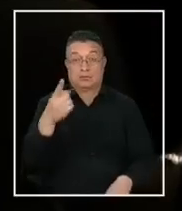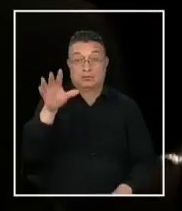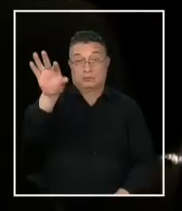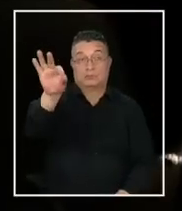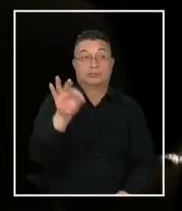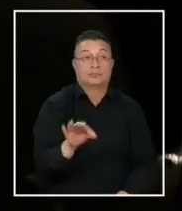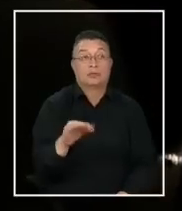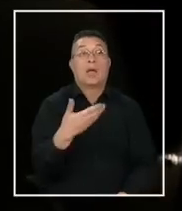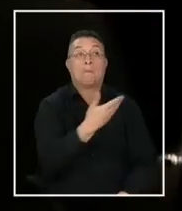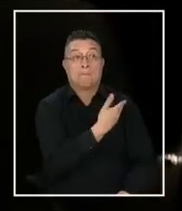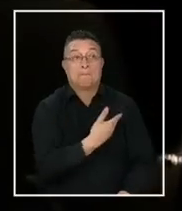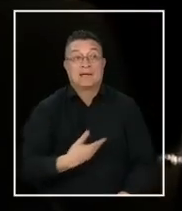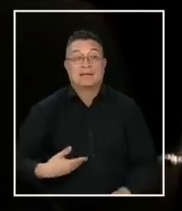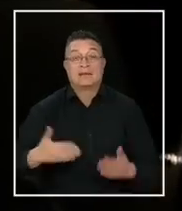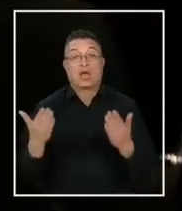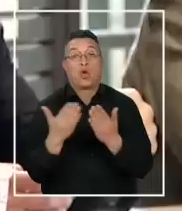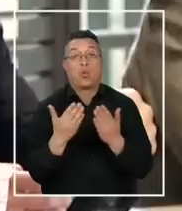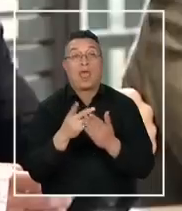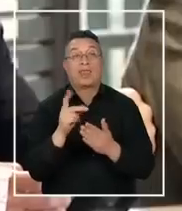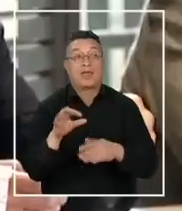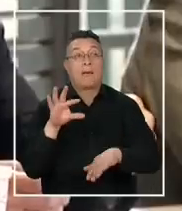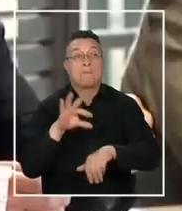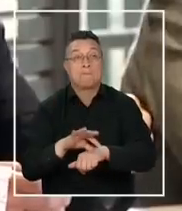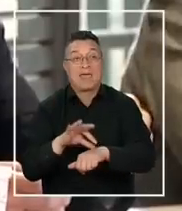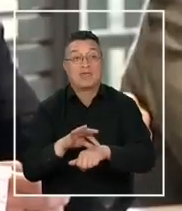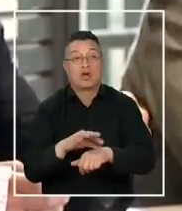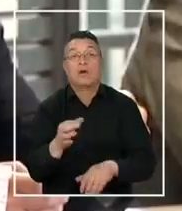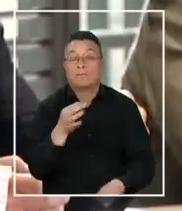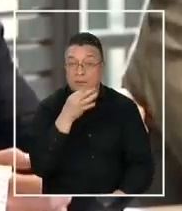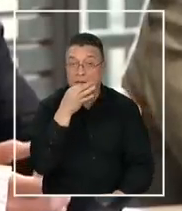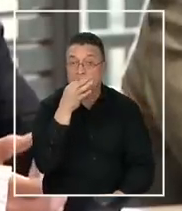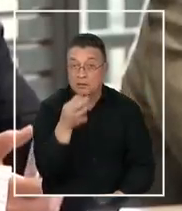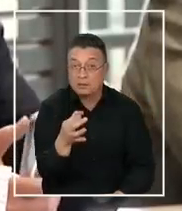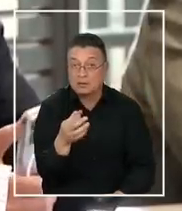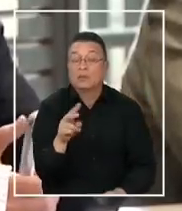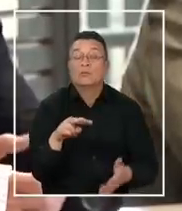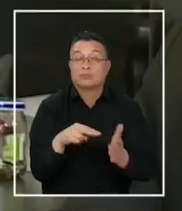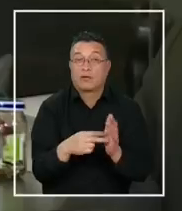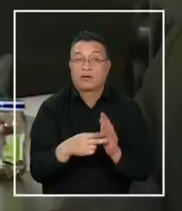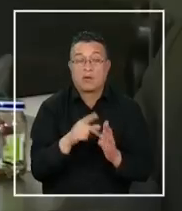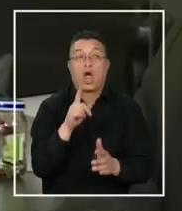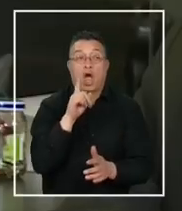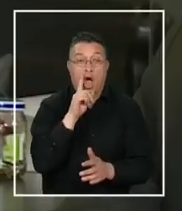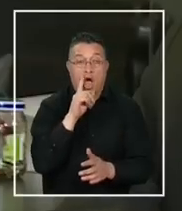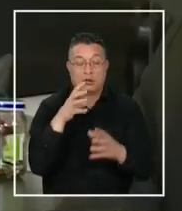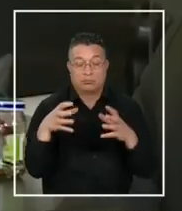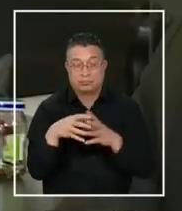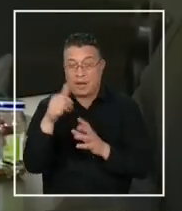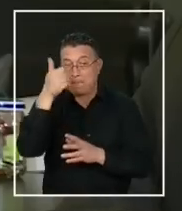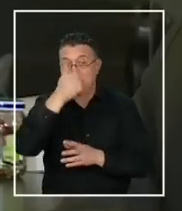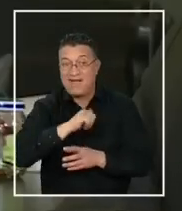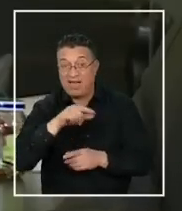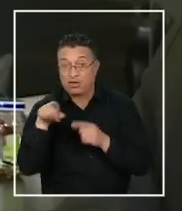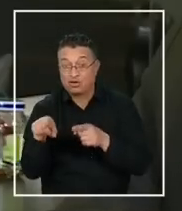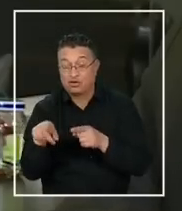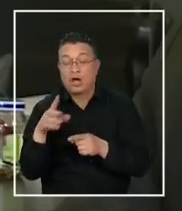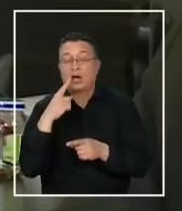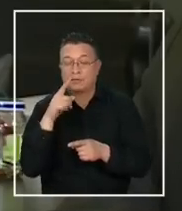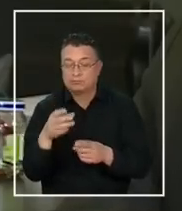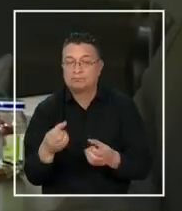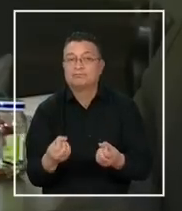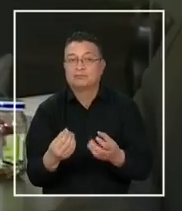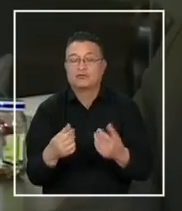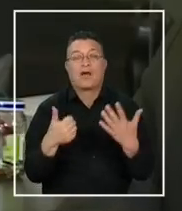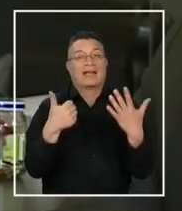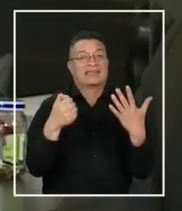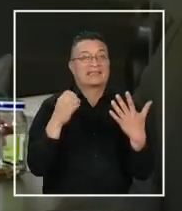Congreso fue el presidente del Colegio Médico, quien alertó que la crisis que enfrenta el sector privado está generando que al menos un